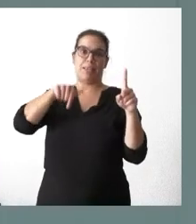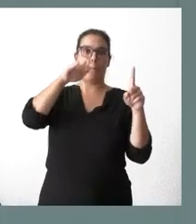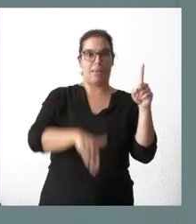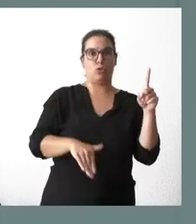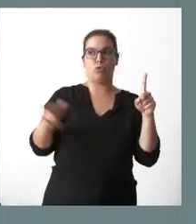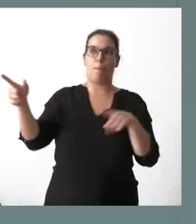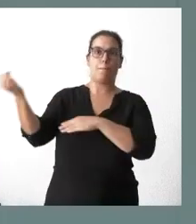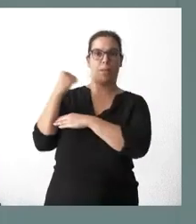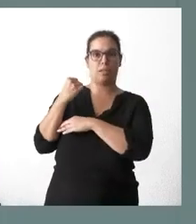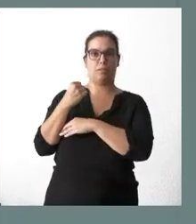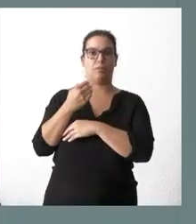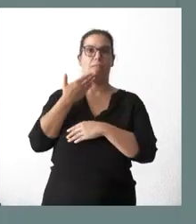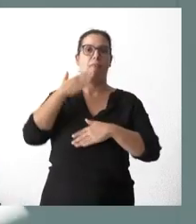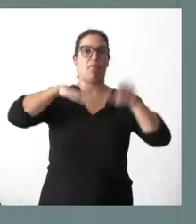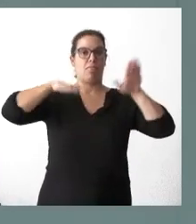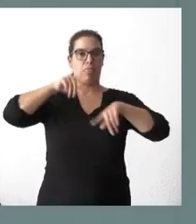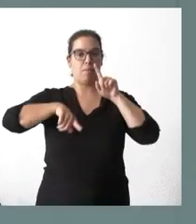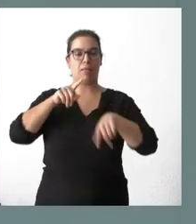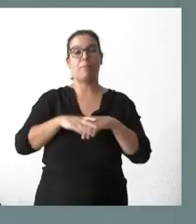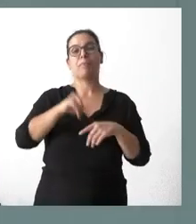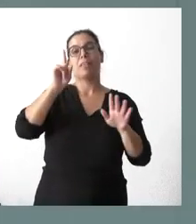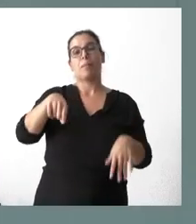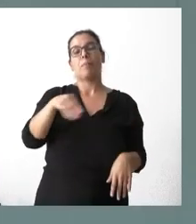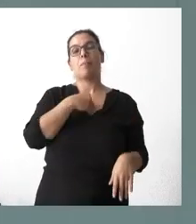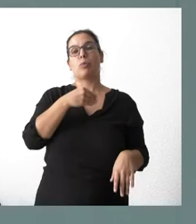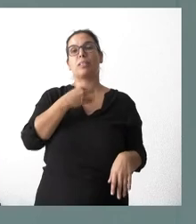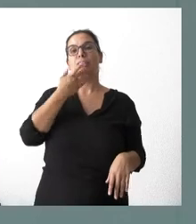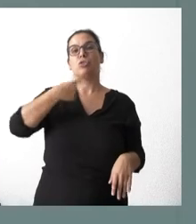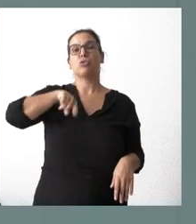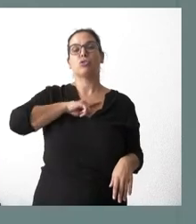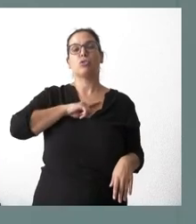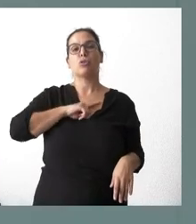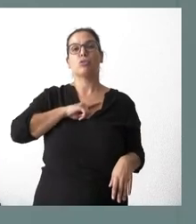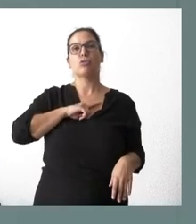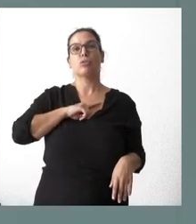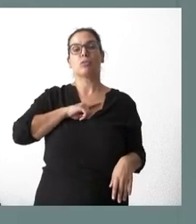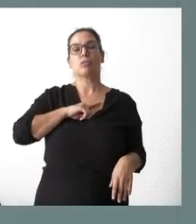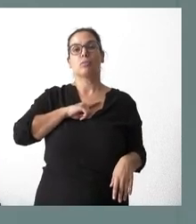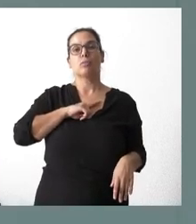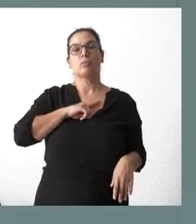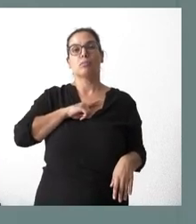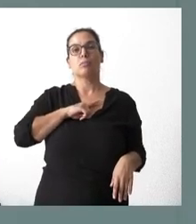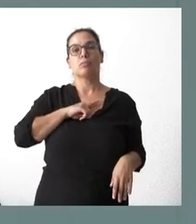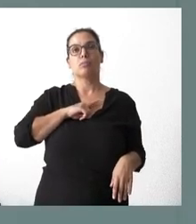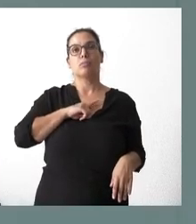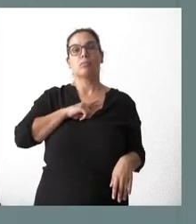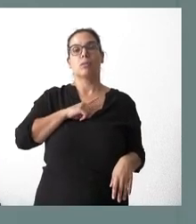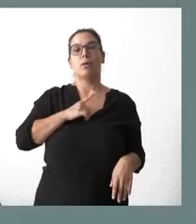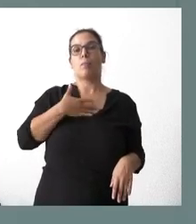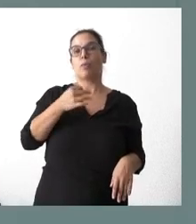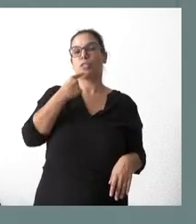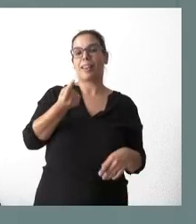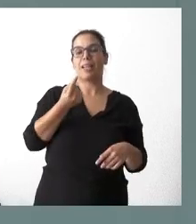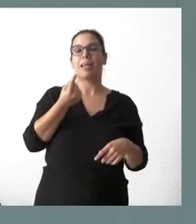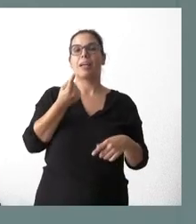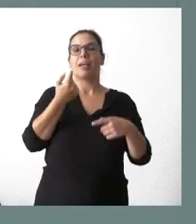diferencial de las edades. Y me preguntaba usted si somos capaces de distinguir qué parte de cada una de actuaciones de inversiones tan financiadas con